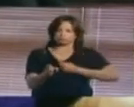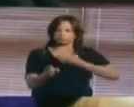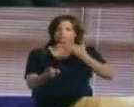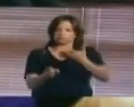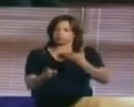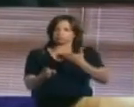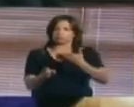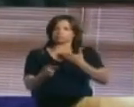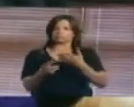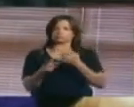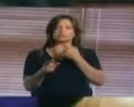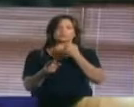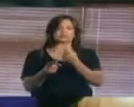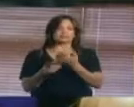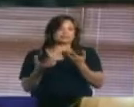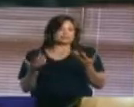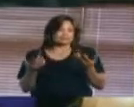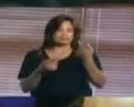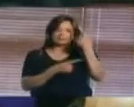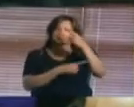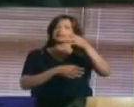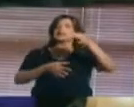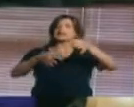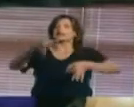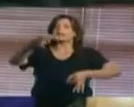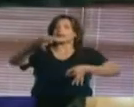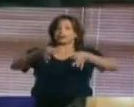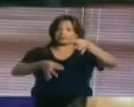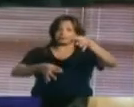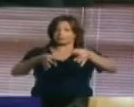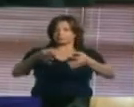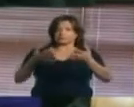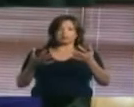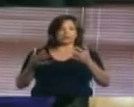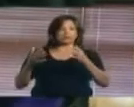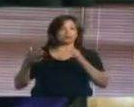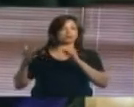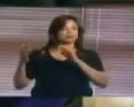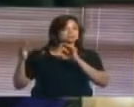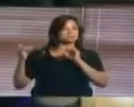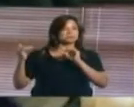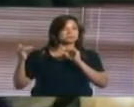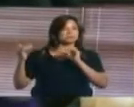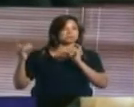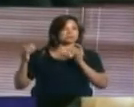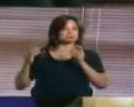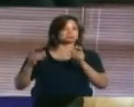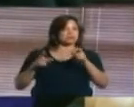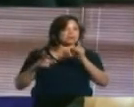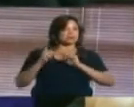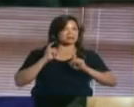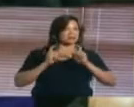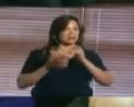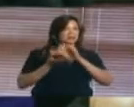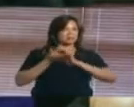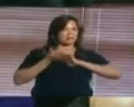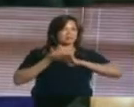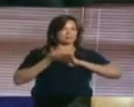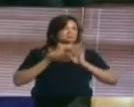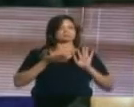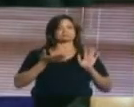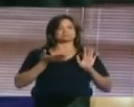Cicerón que la justicia no espera ningún premio se la